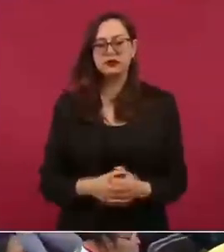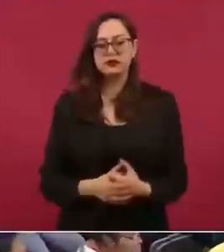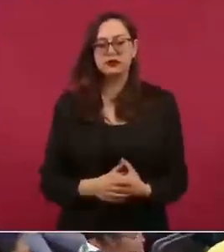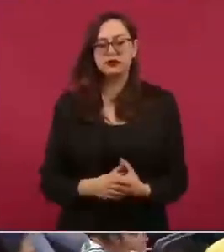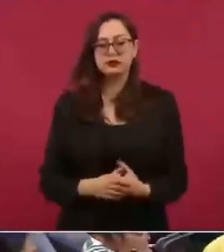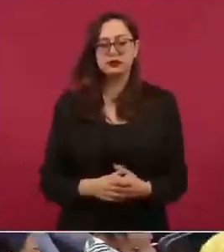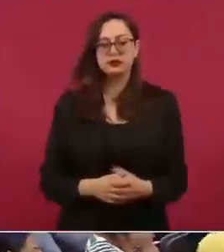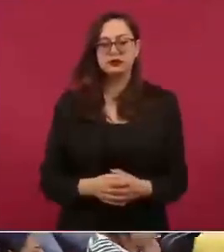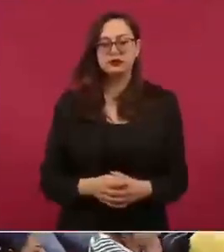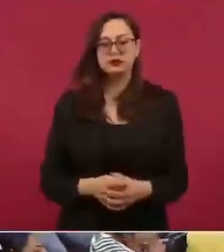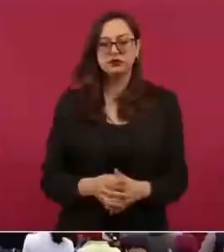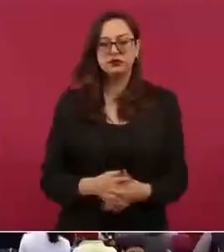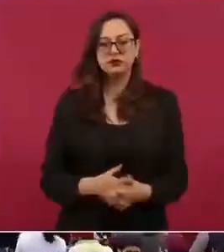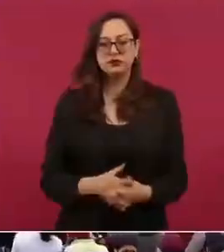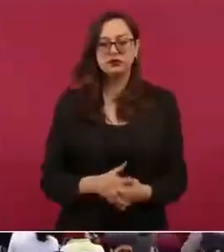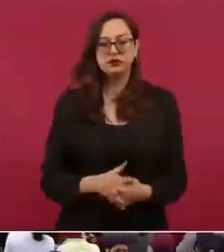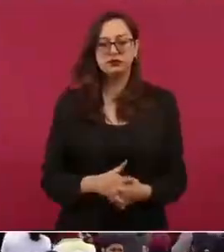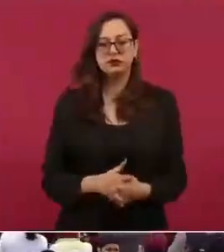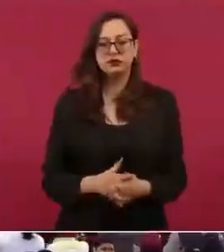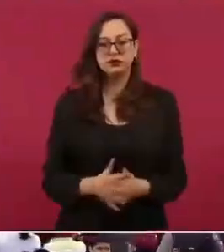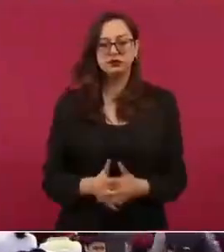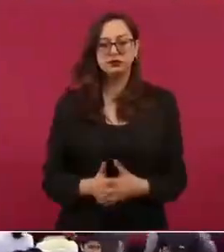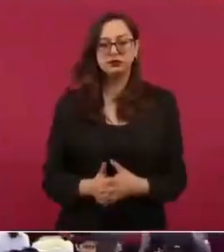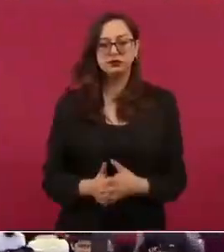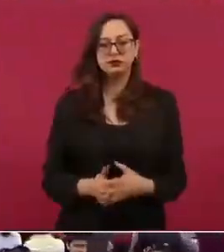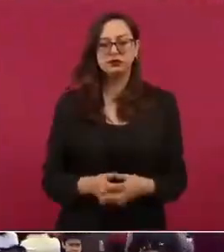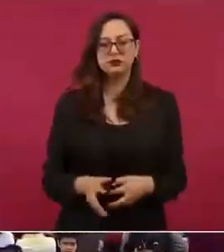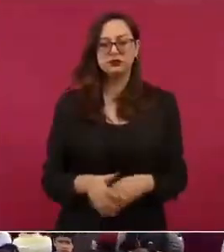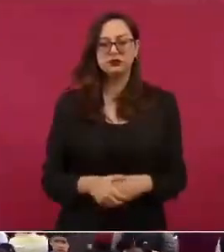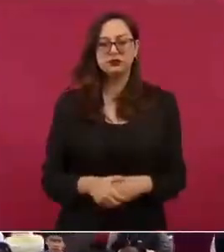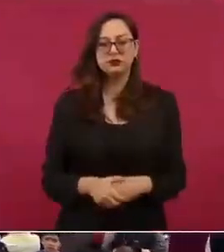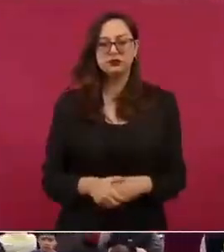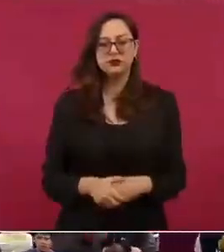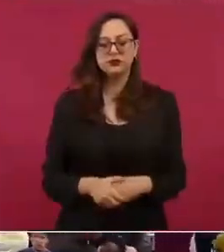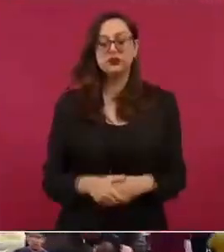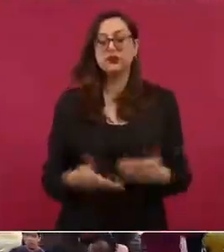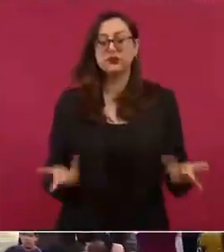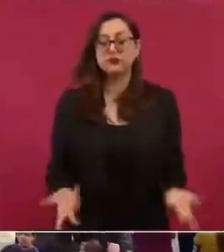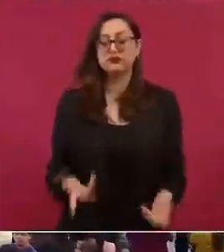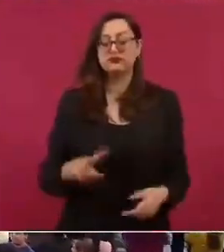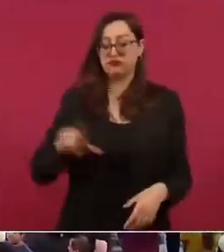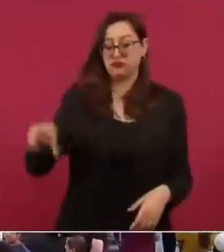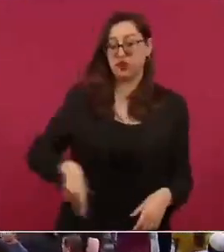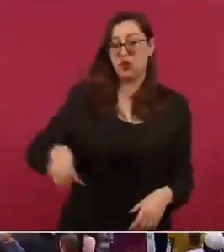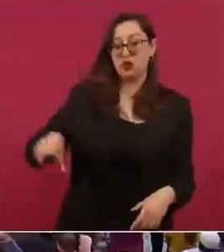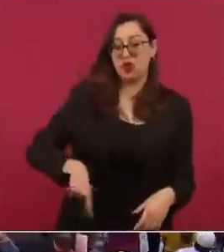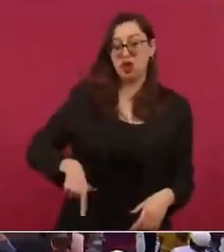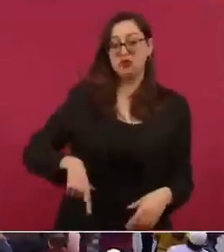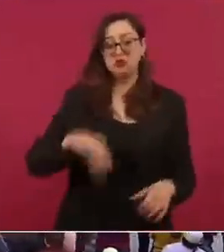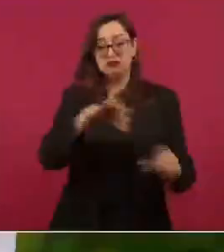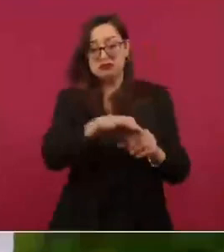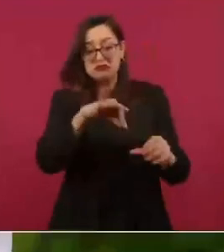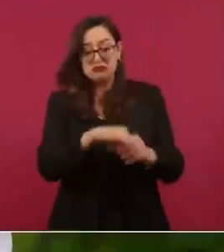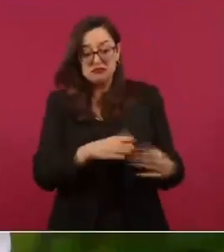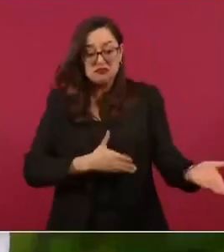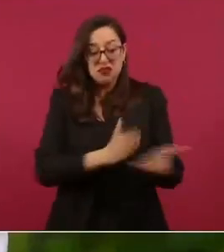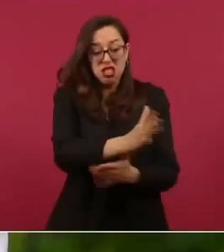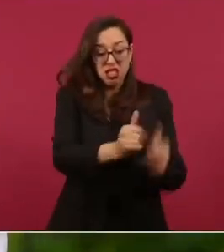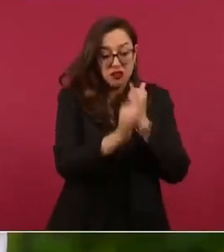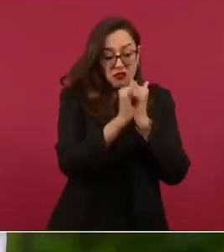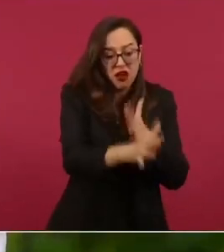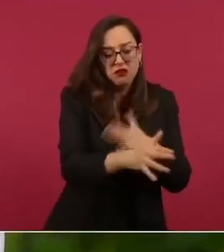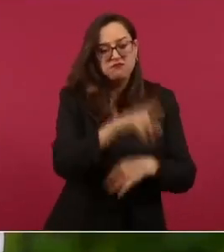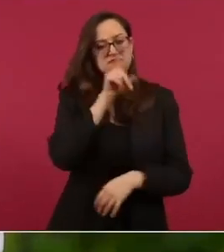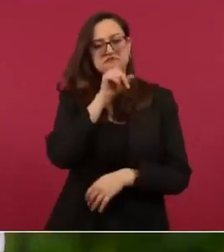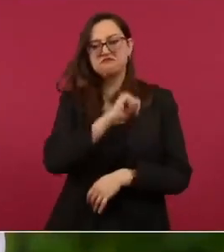el gobierno no participa en fraudes electorales la fiscalía